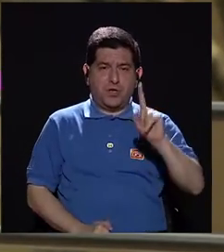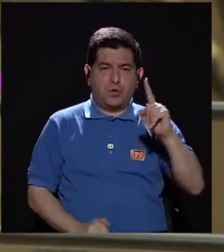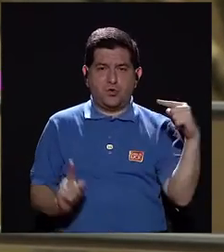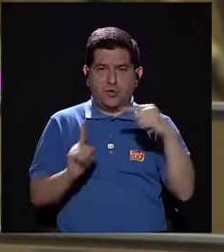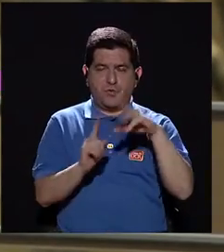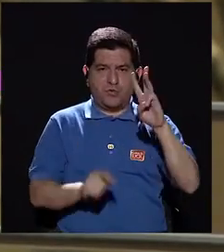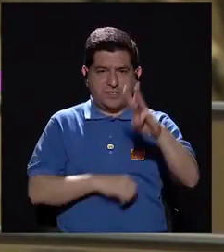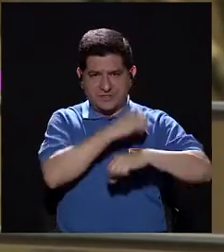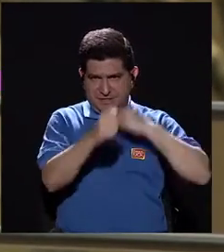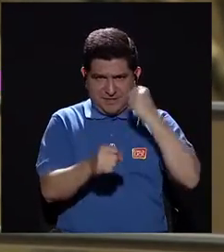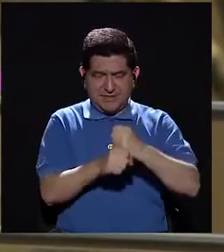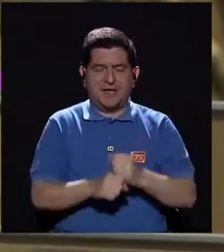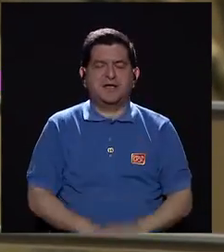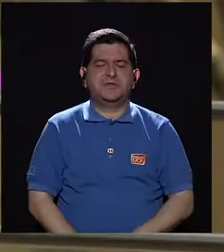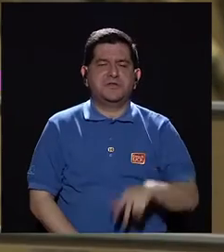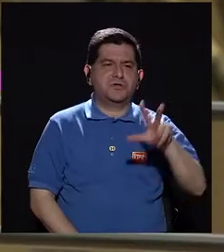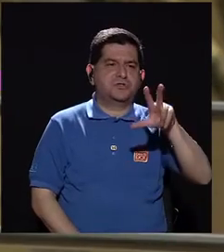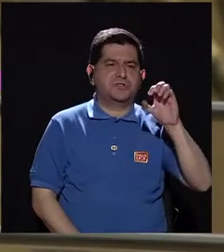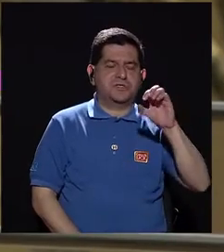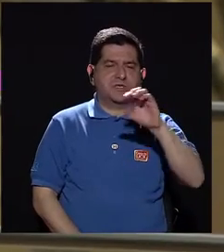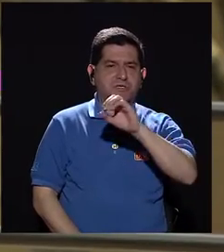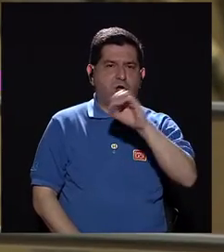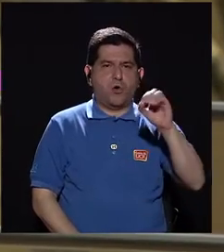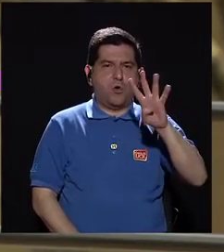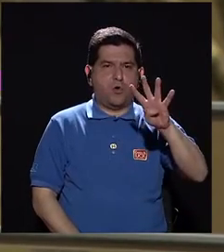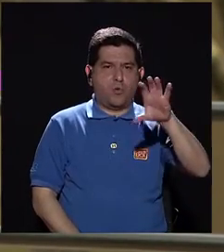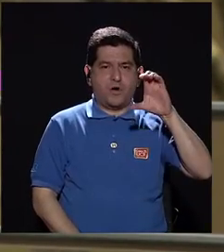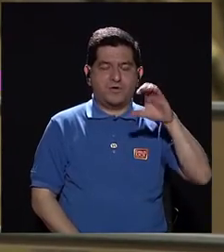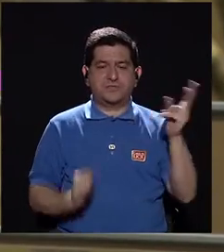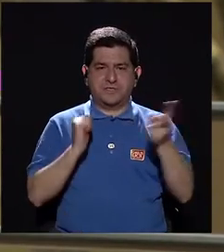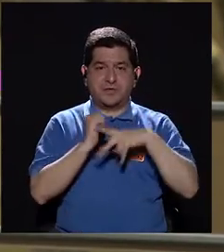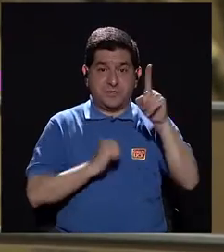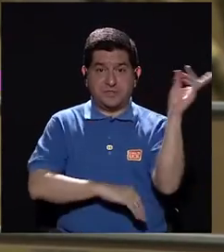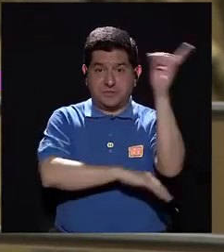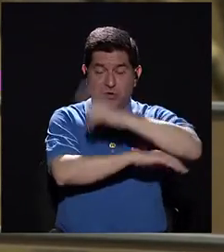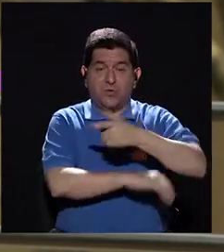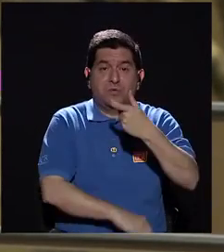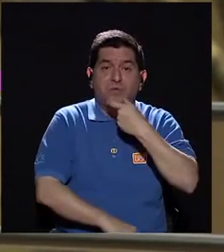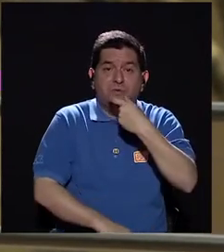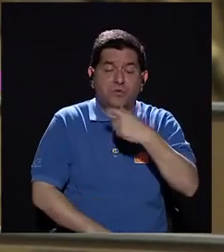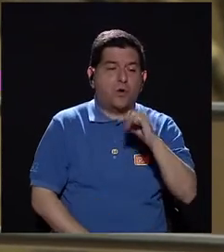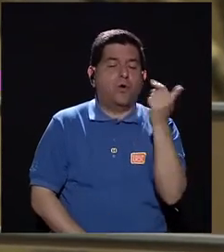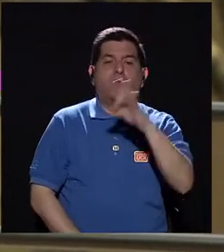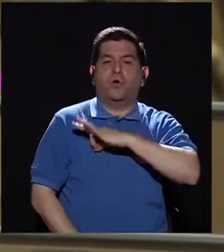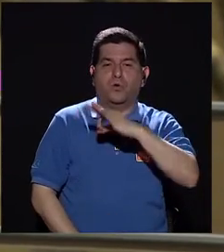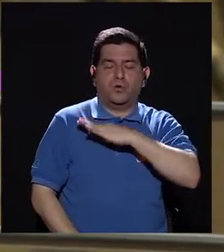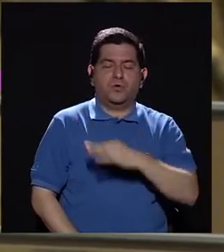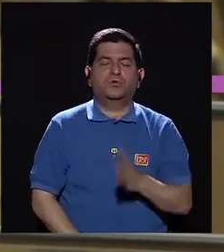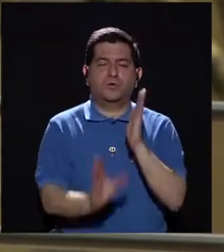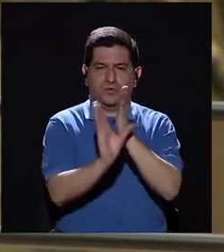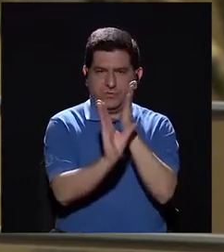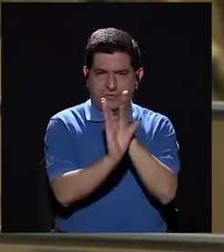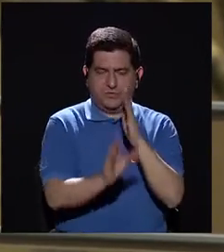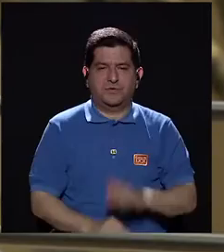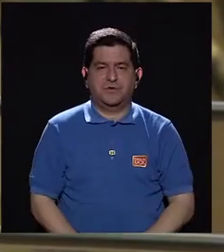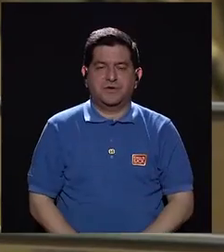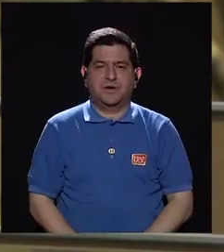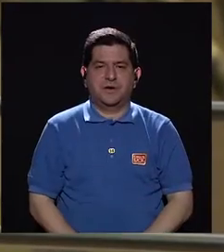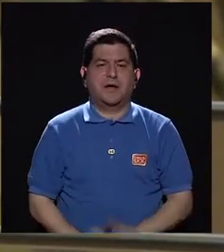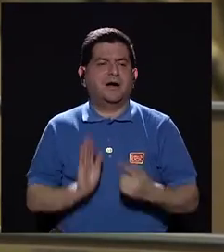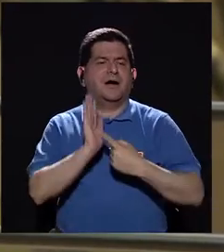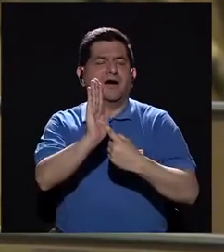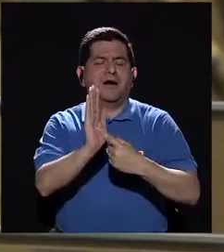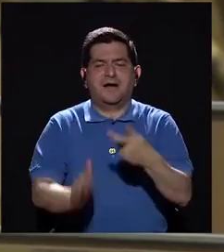Un niño de 1 a 6 años ríe 300 a 400 veces al día. Otro de los beneficios que tiene la risa, a nivel psicológico, es que